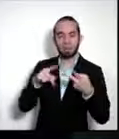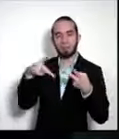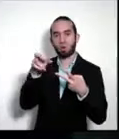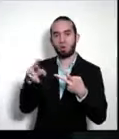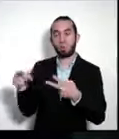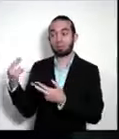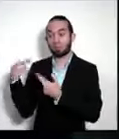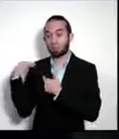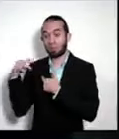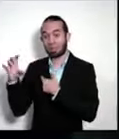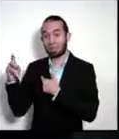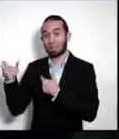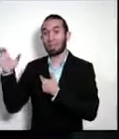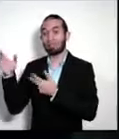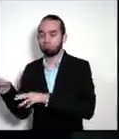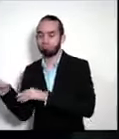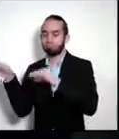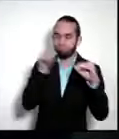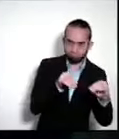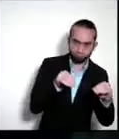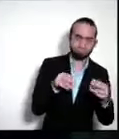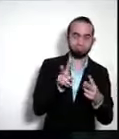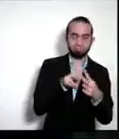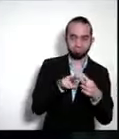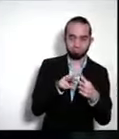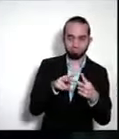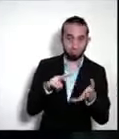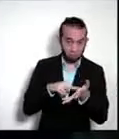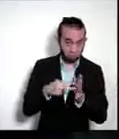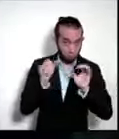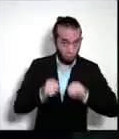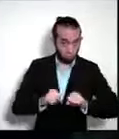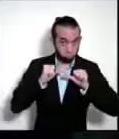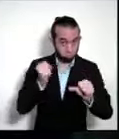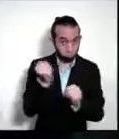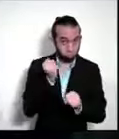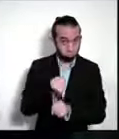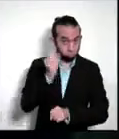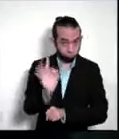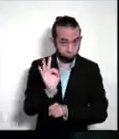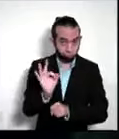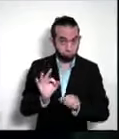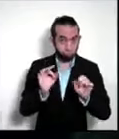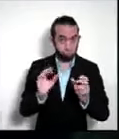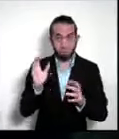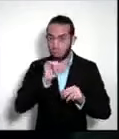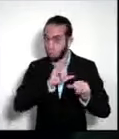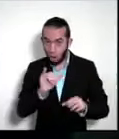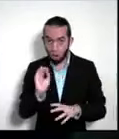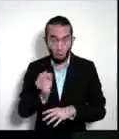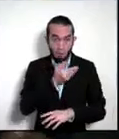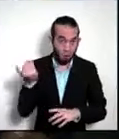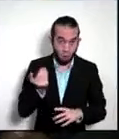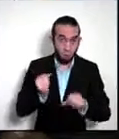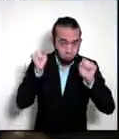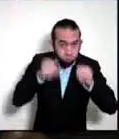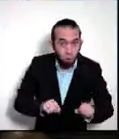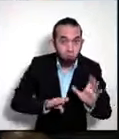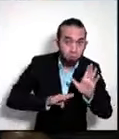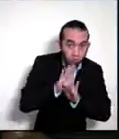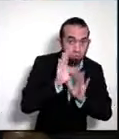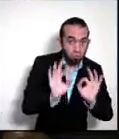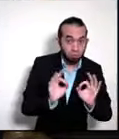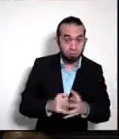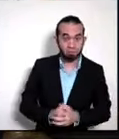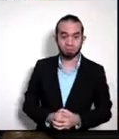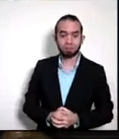Rica que el desempeño en materia de atracción extranjera va a ser igual o mejor durante los próximos años. Voy a empezar por